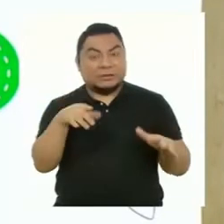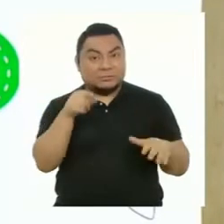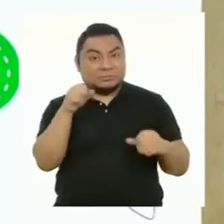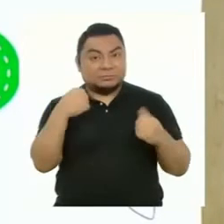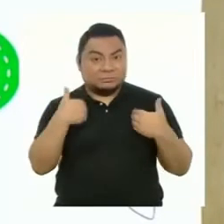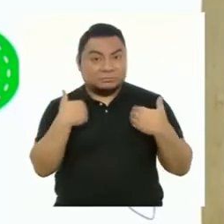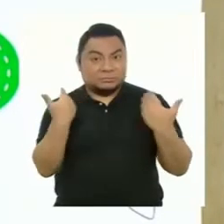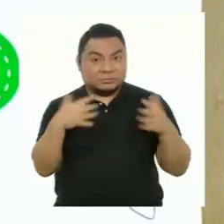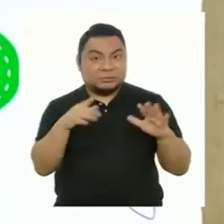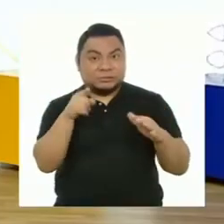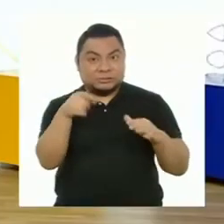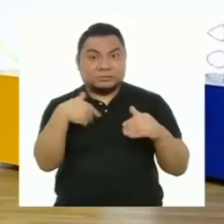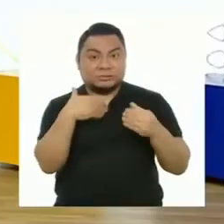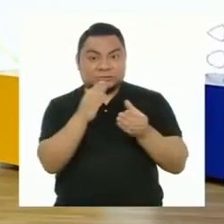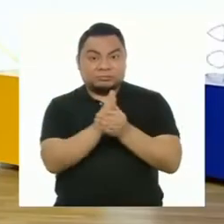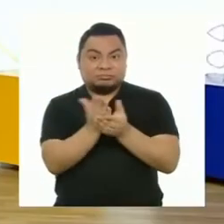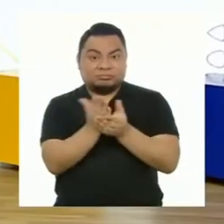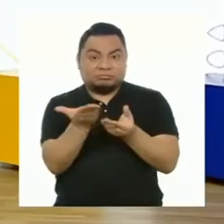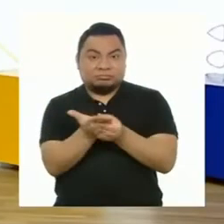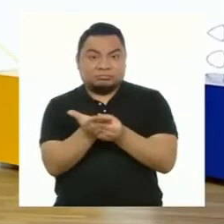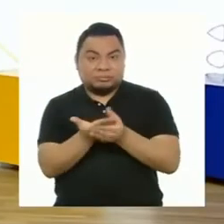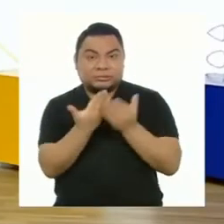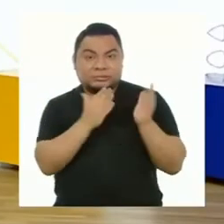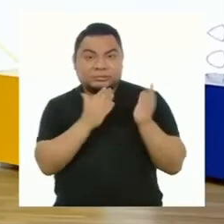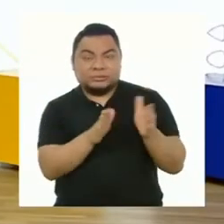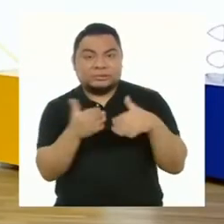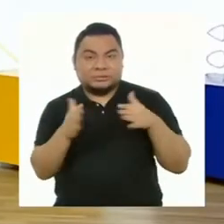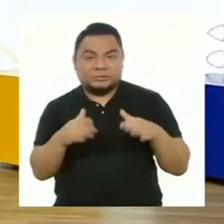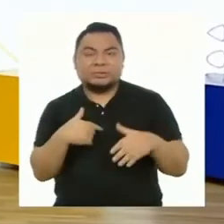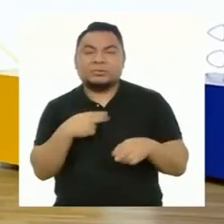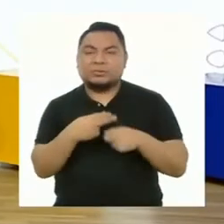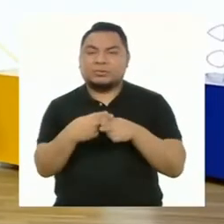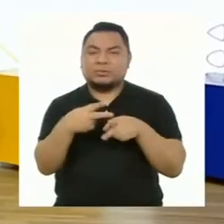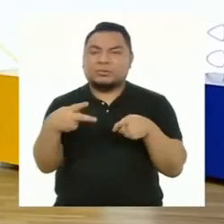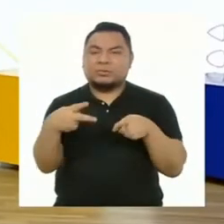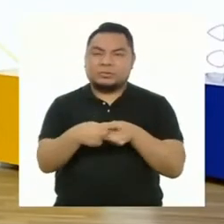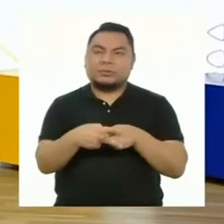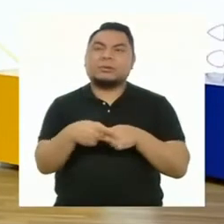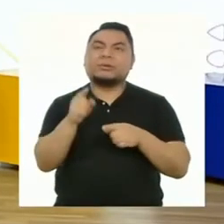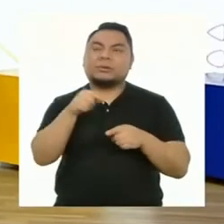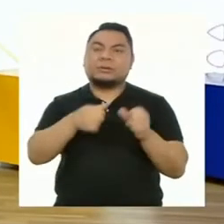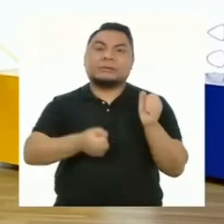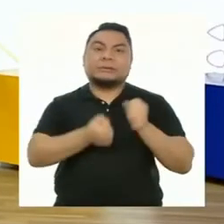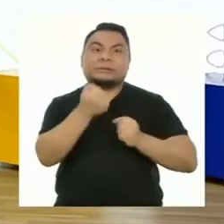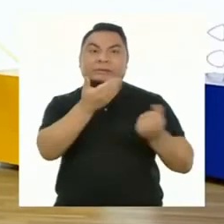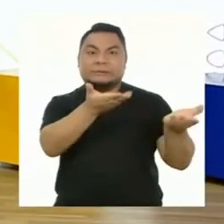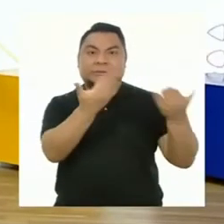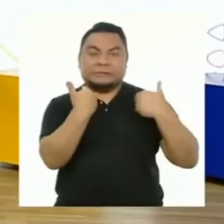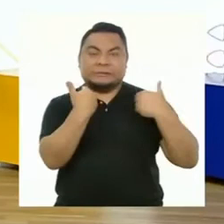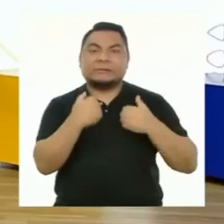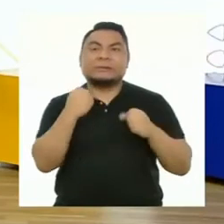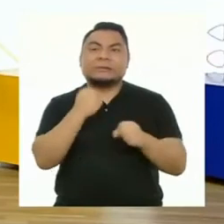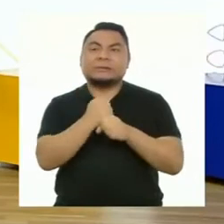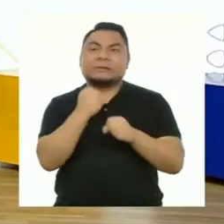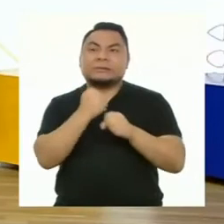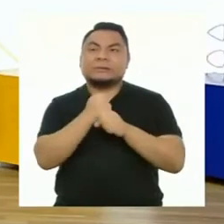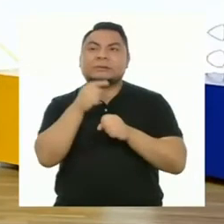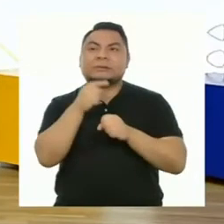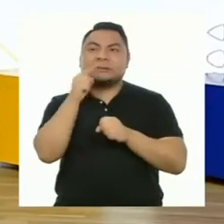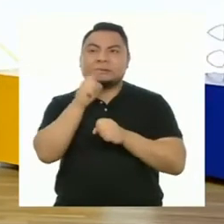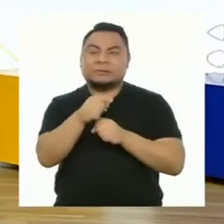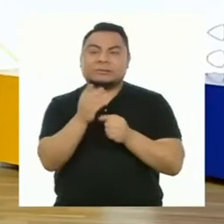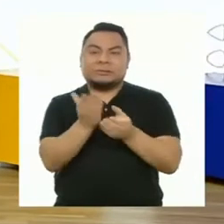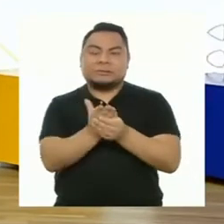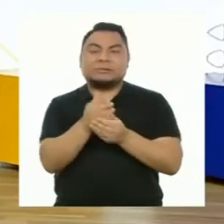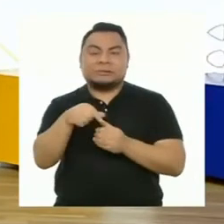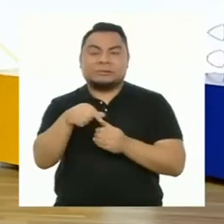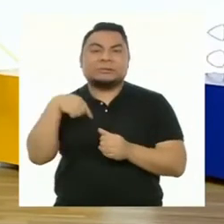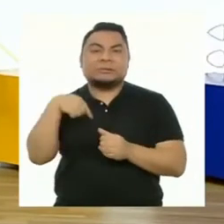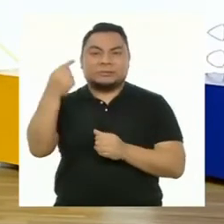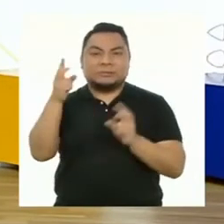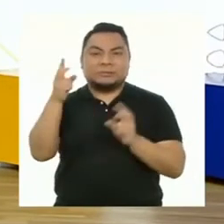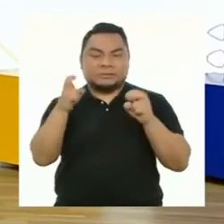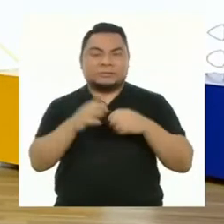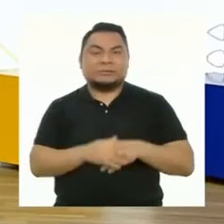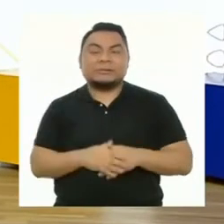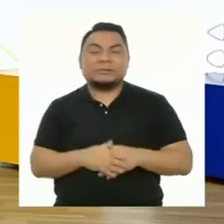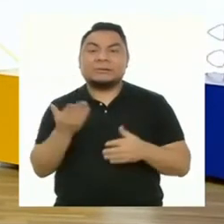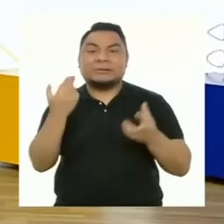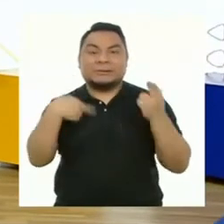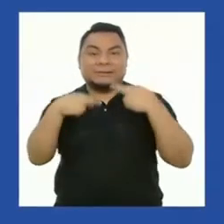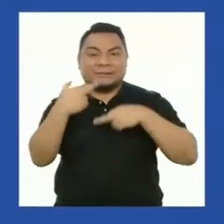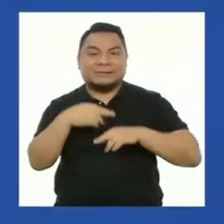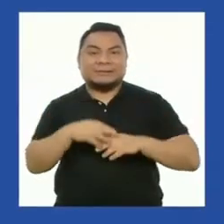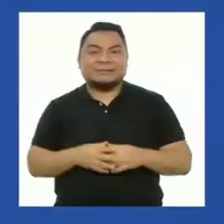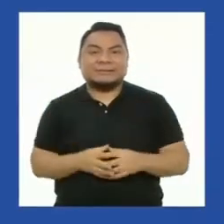tienen su portafolio en la mano? Aprovechen esta breve pausa y corran a traerlo. Vamos a trabajar con él durante el siguiente bloque.